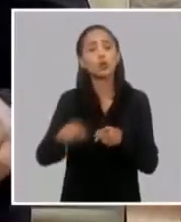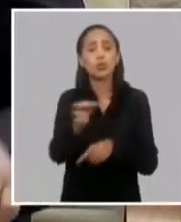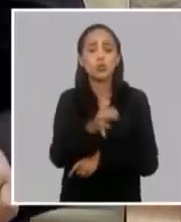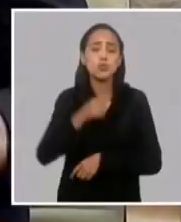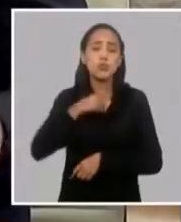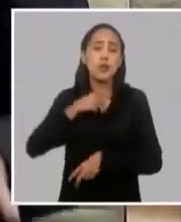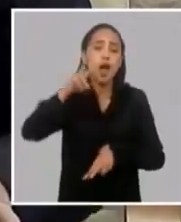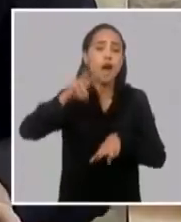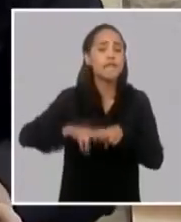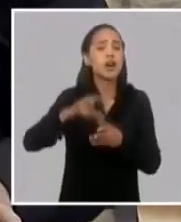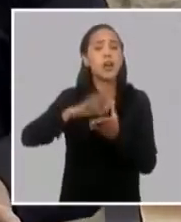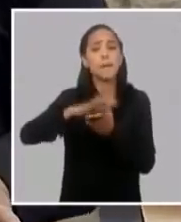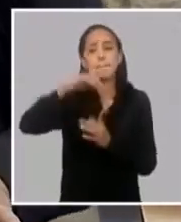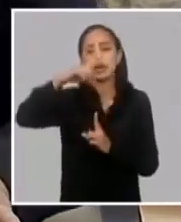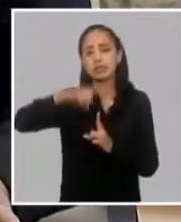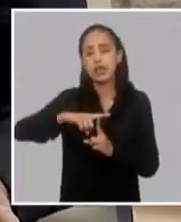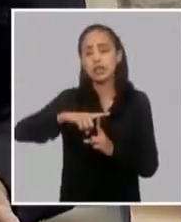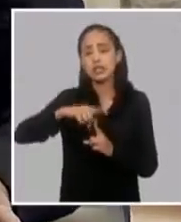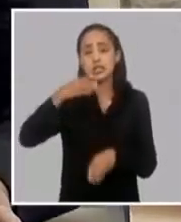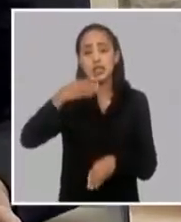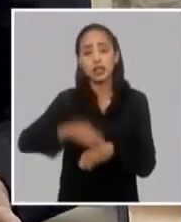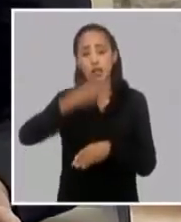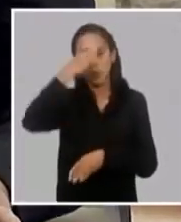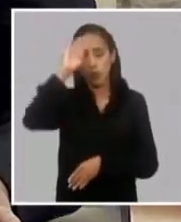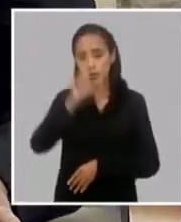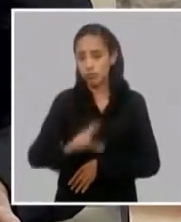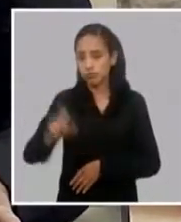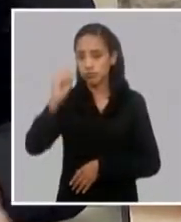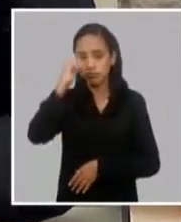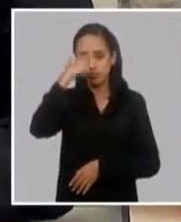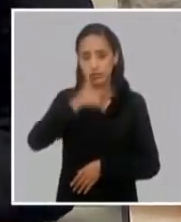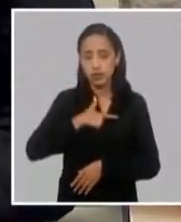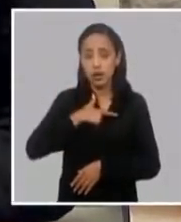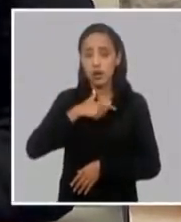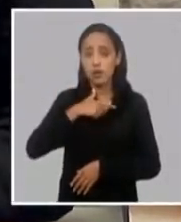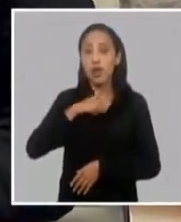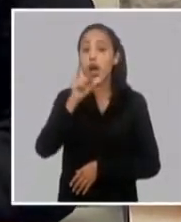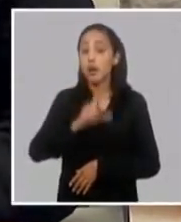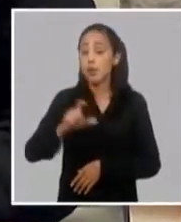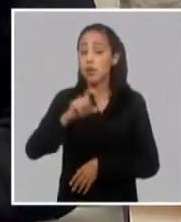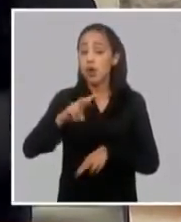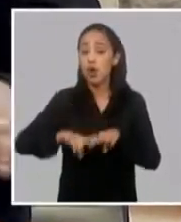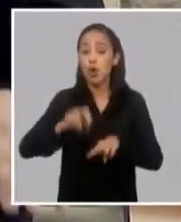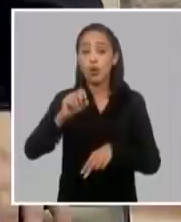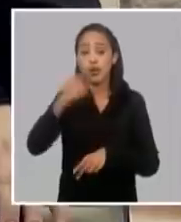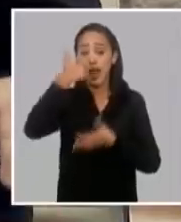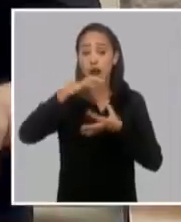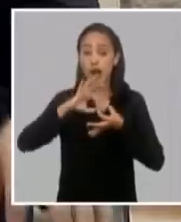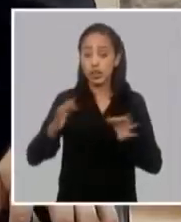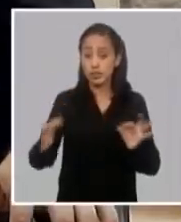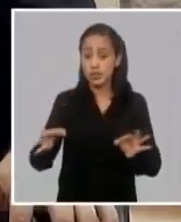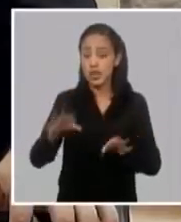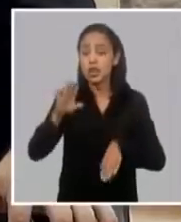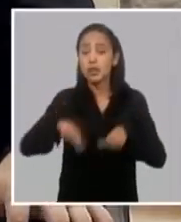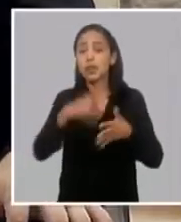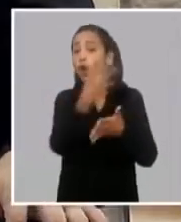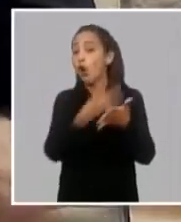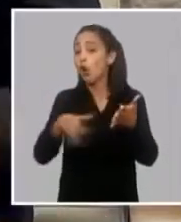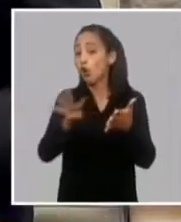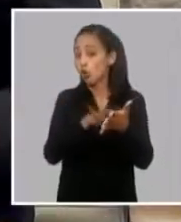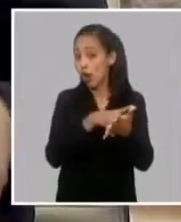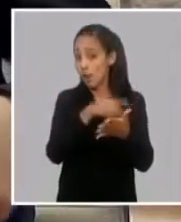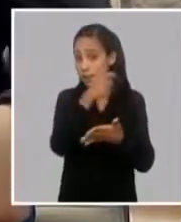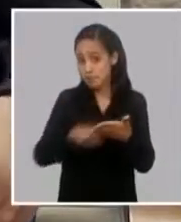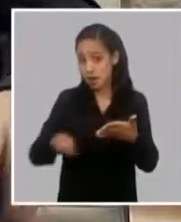Habana, Matanza, Santiago de Cuba, Camagüey, Ciego de Ávila, Mayabeca, Holguín, Artemisa, de acuerdo al cronograma previsto